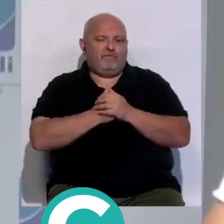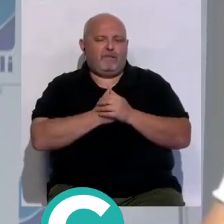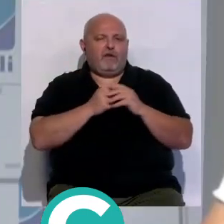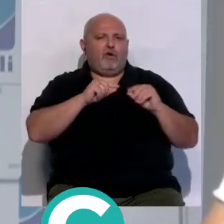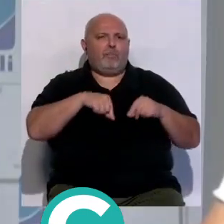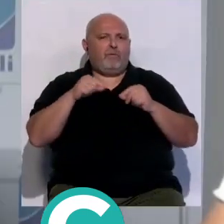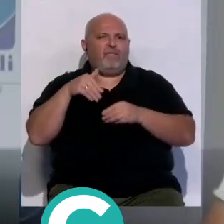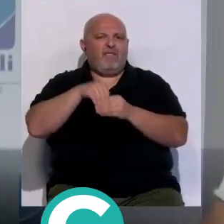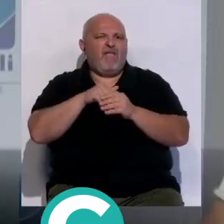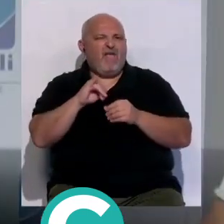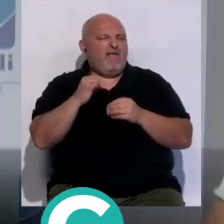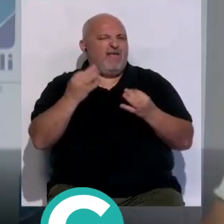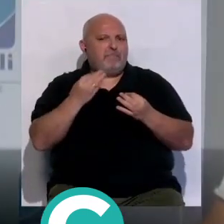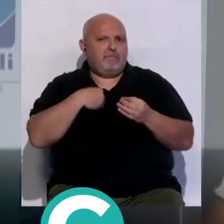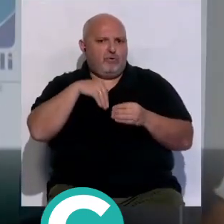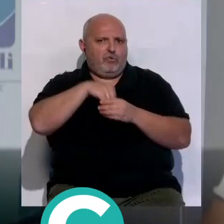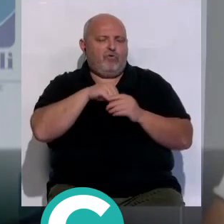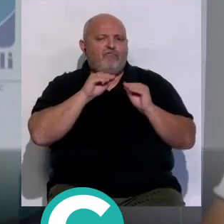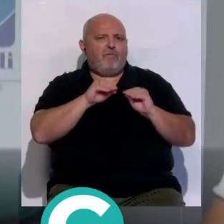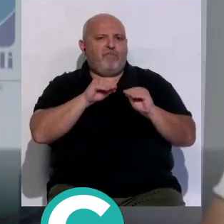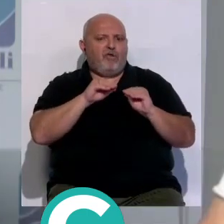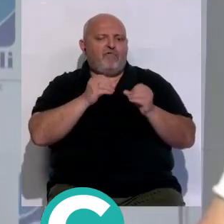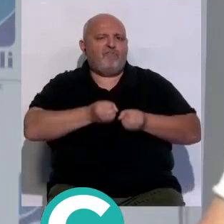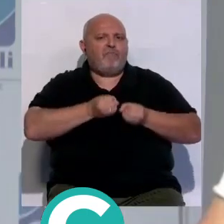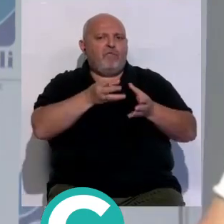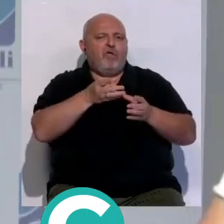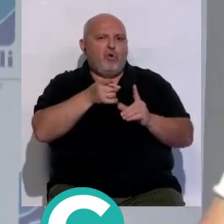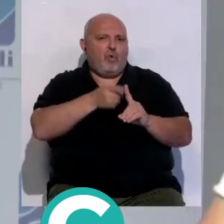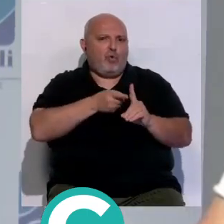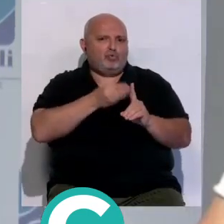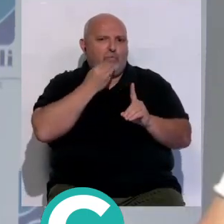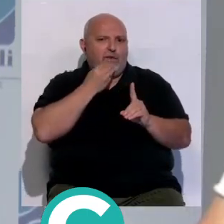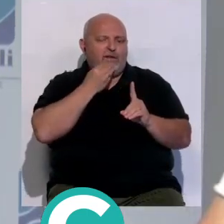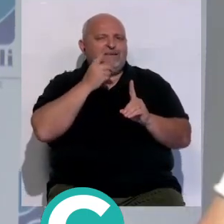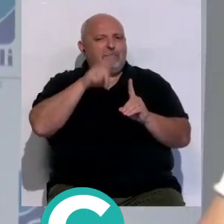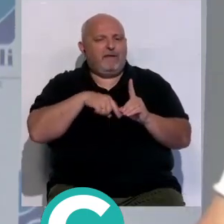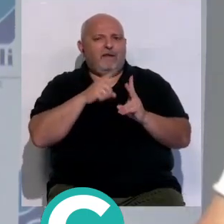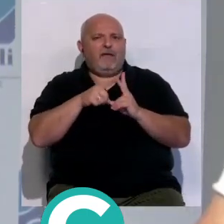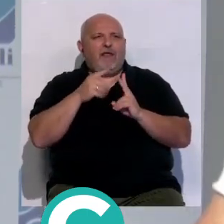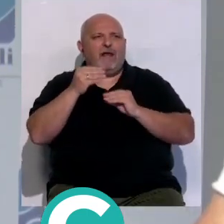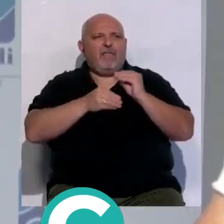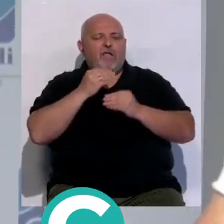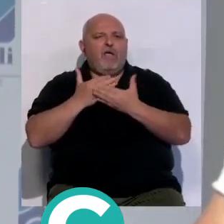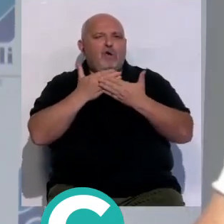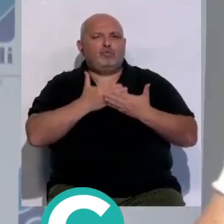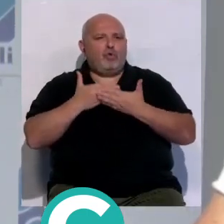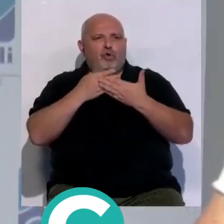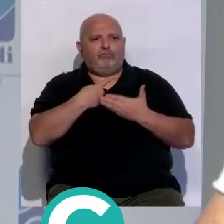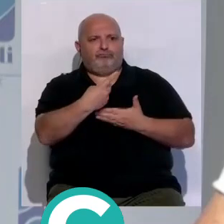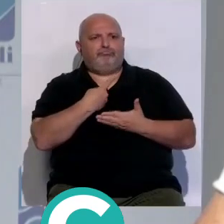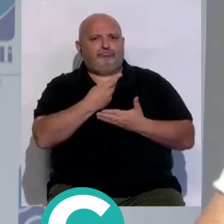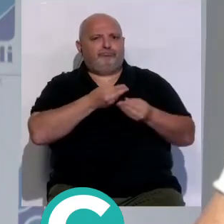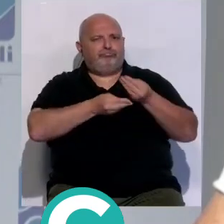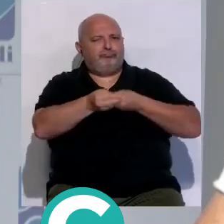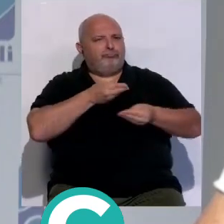convenio como digo incide sobre todo en esa formación e información de esos consumidores incide también en la realización de estudios conjuntos el